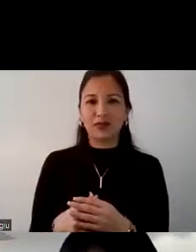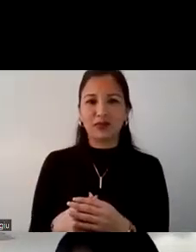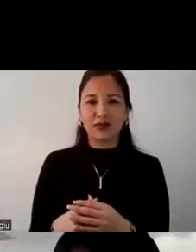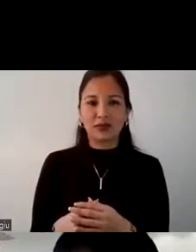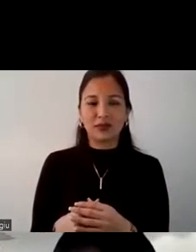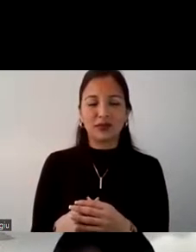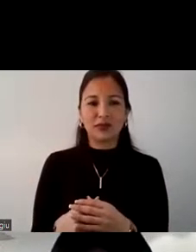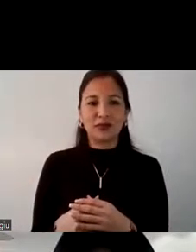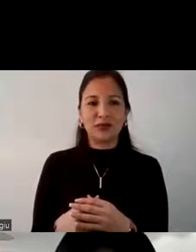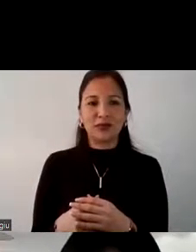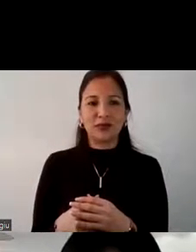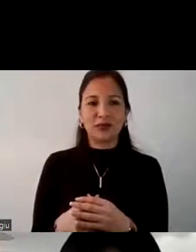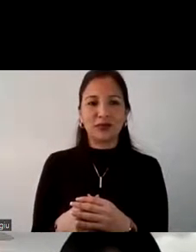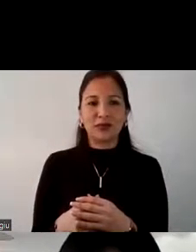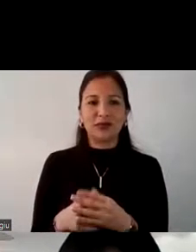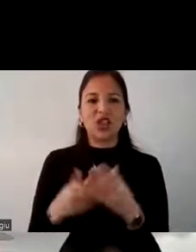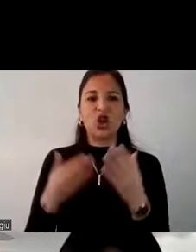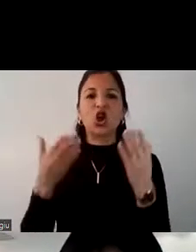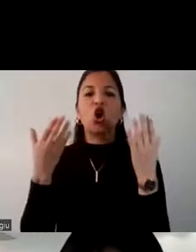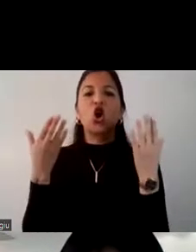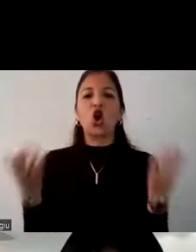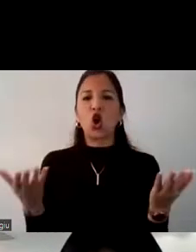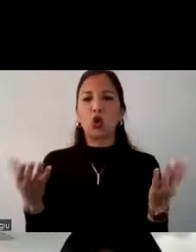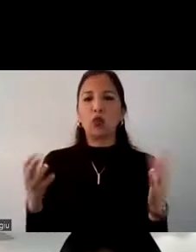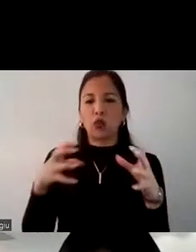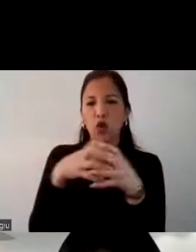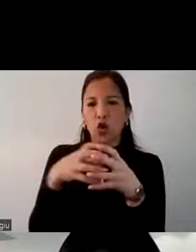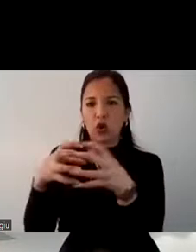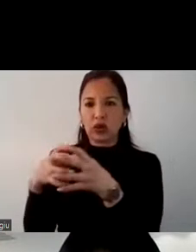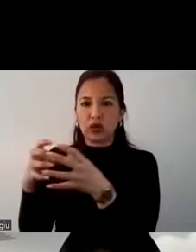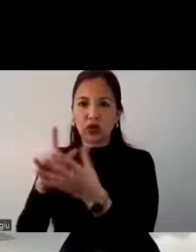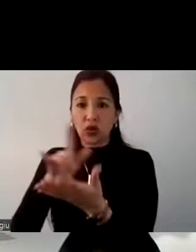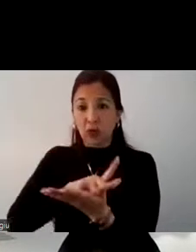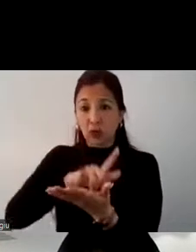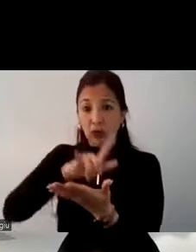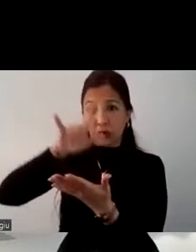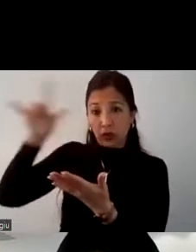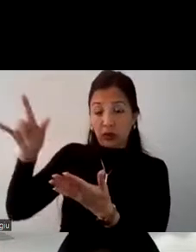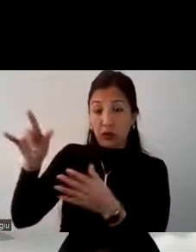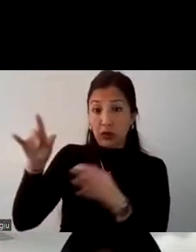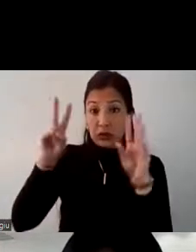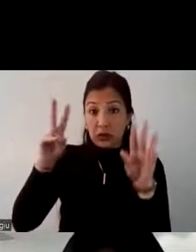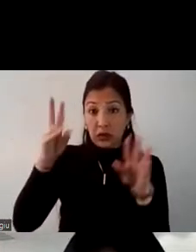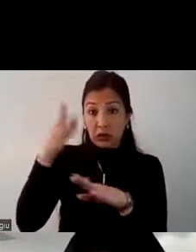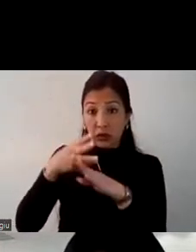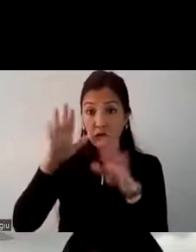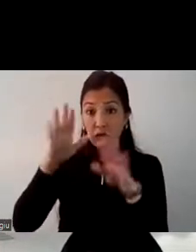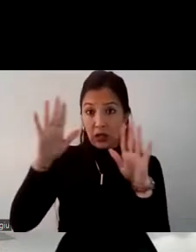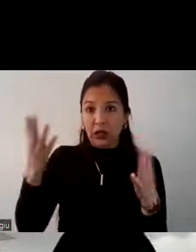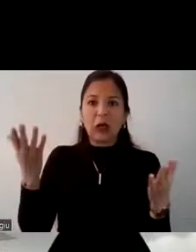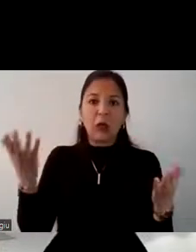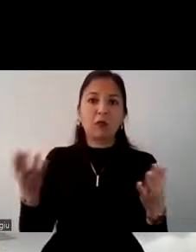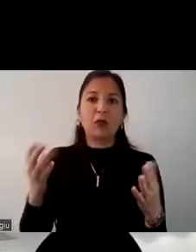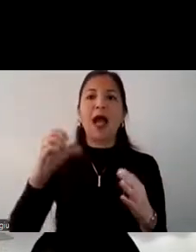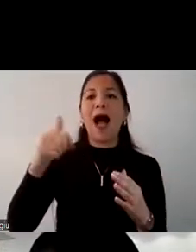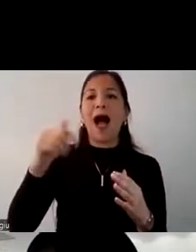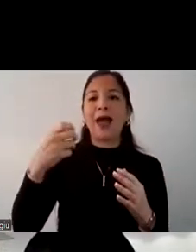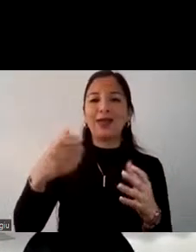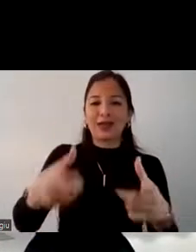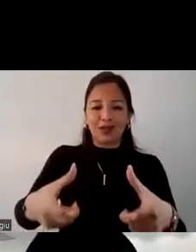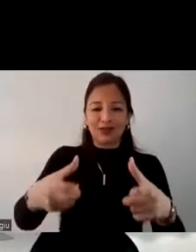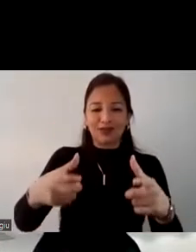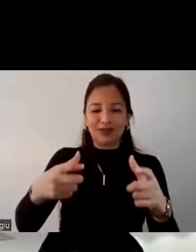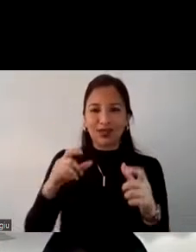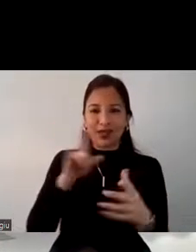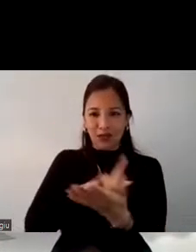¿cómo es la organización del viaje? pues 7 de cada 10 potenciales vacacionistas acudirían a una agencia de viaje y esto es muy